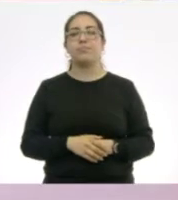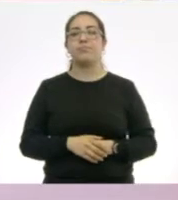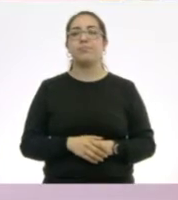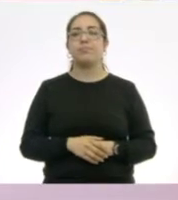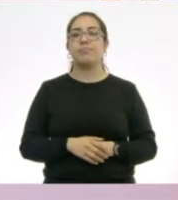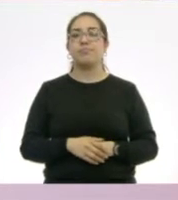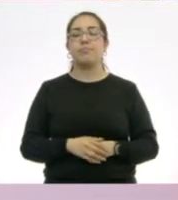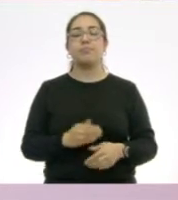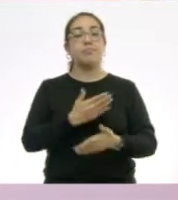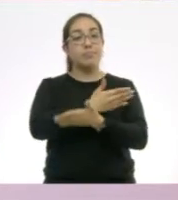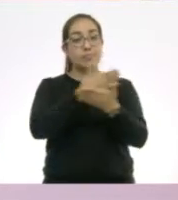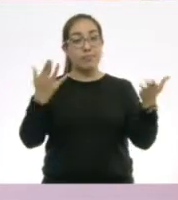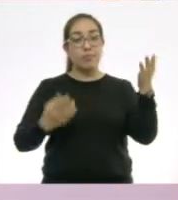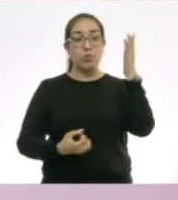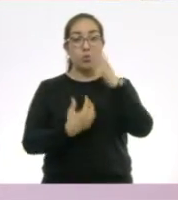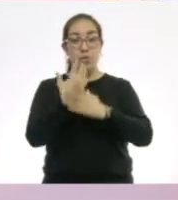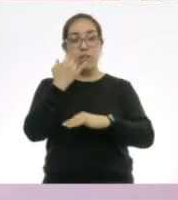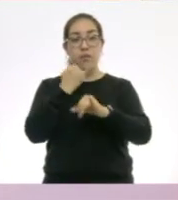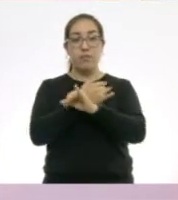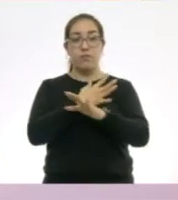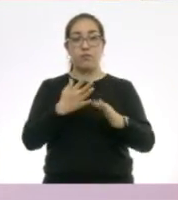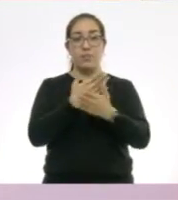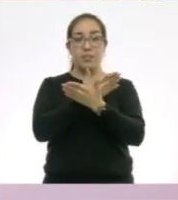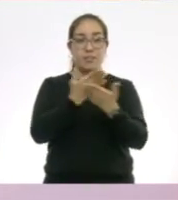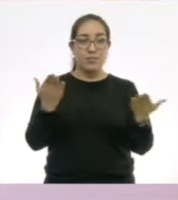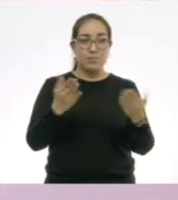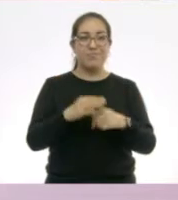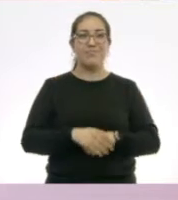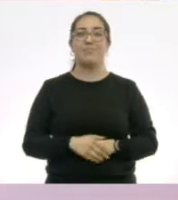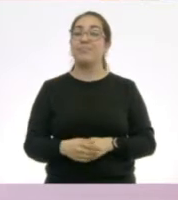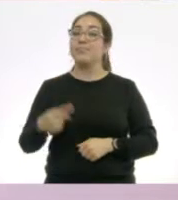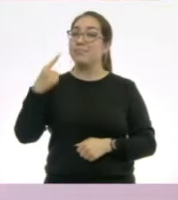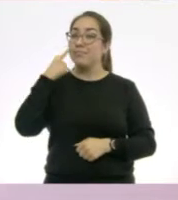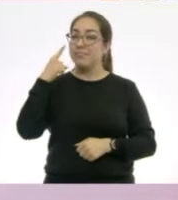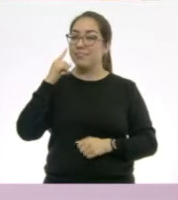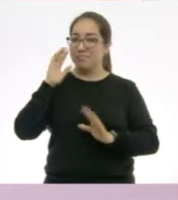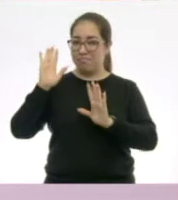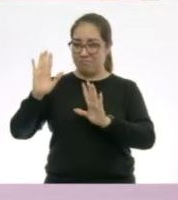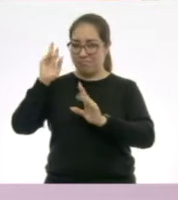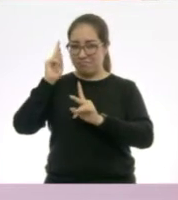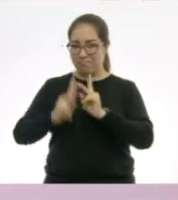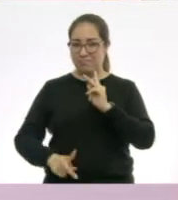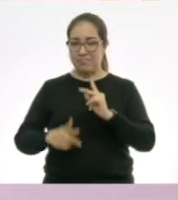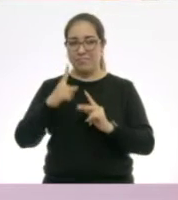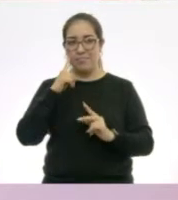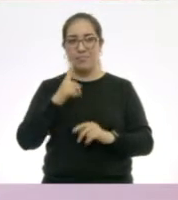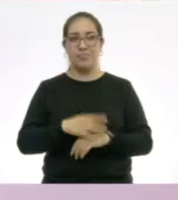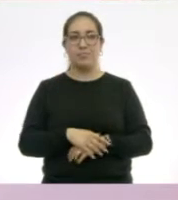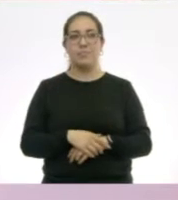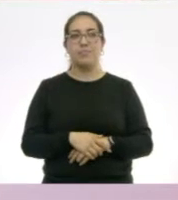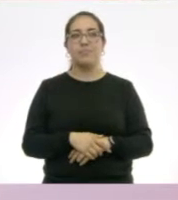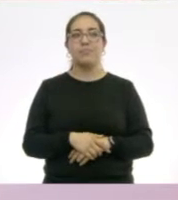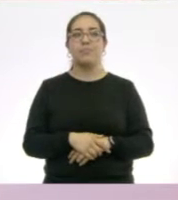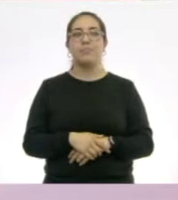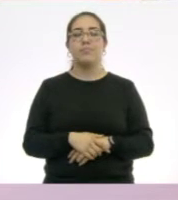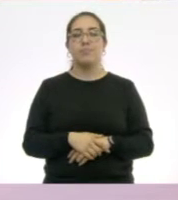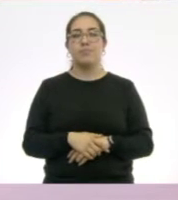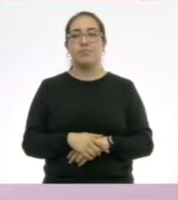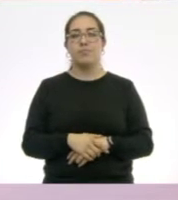les vas a dar nueva información a los que le estás diciendo. Mira, vamos a detenernos tantito para recordar